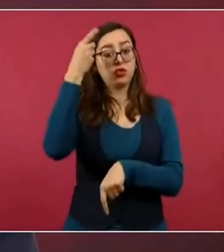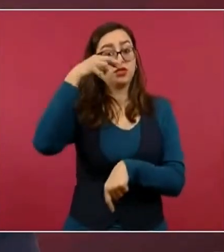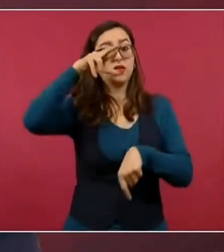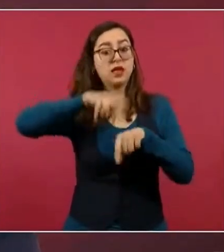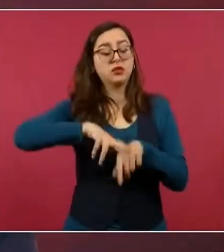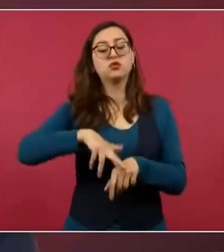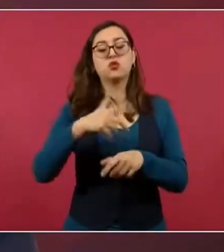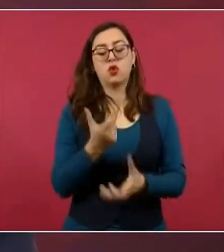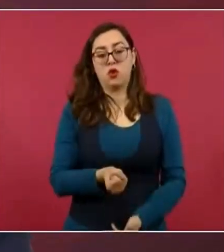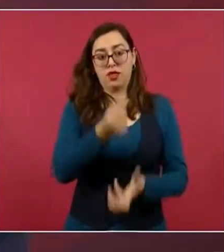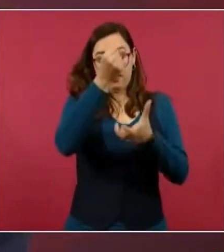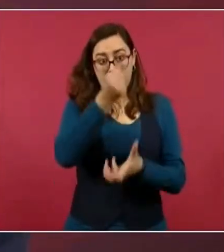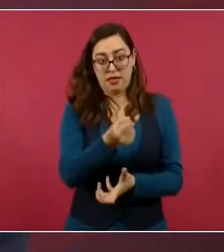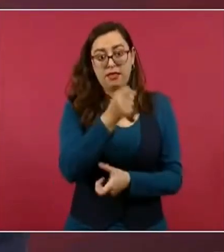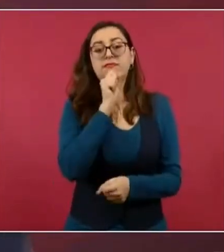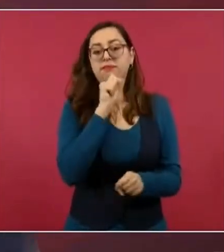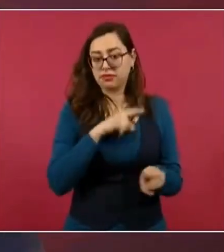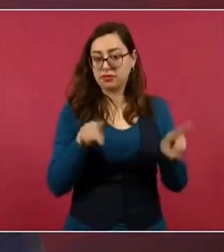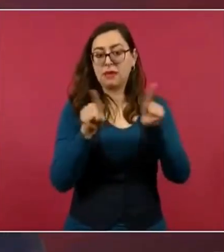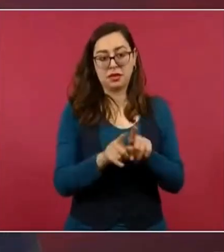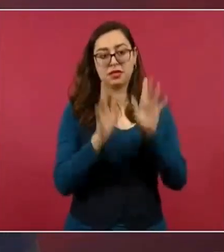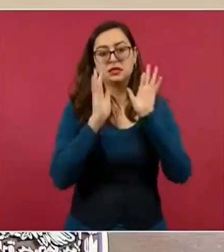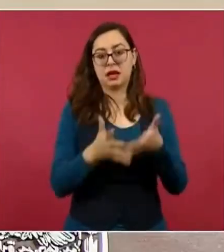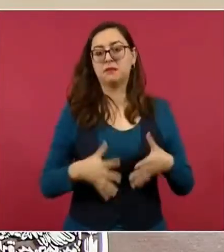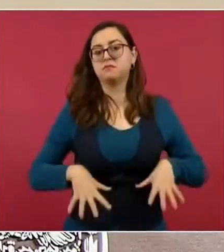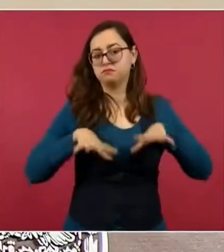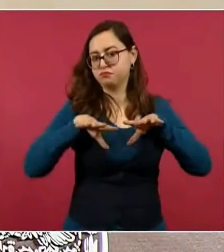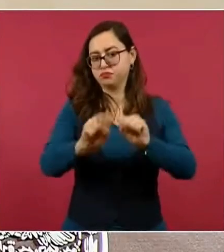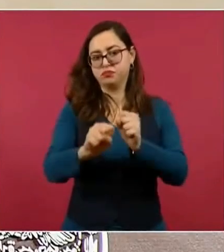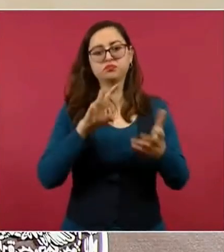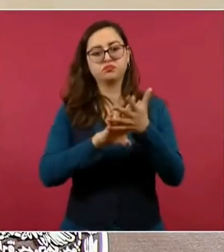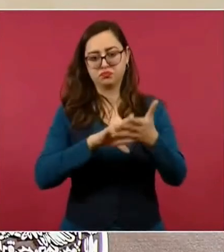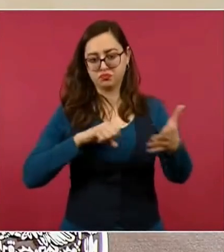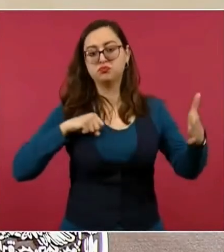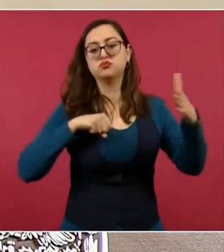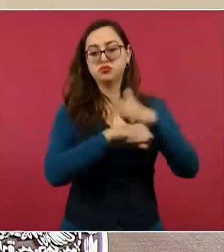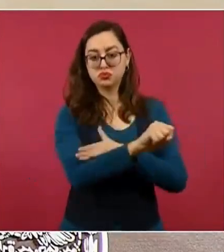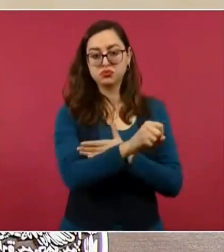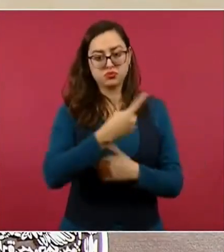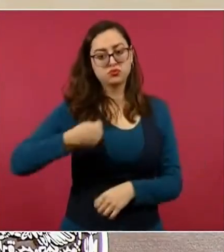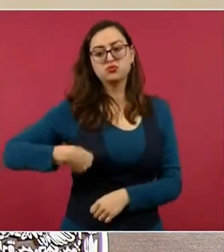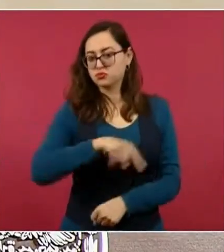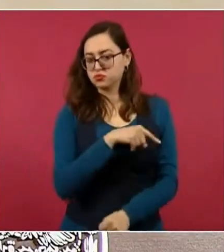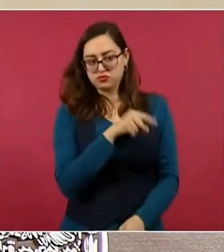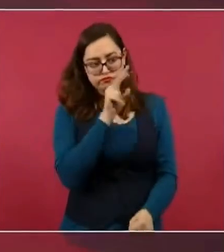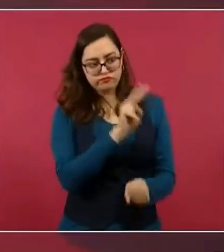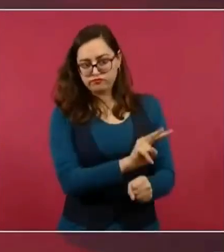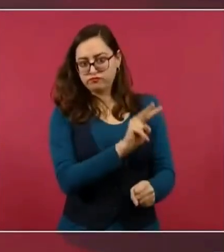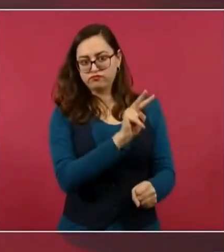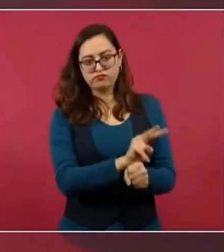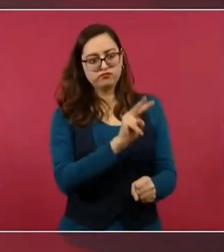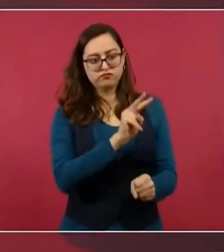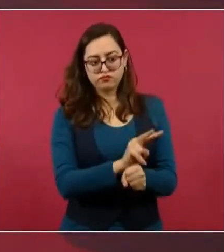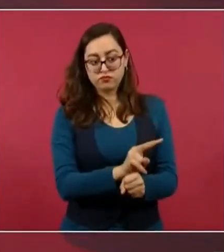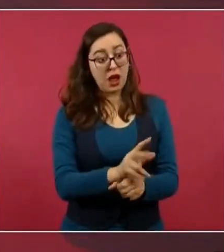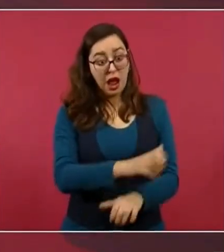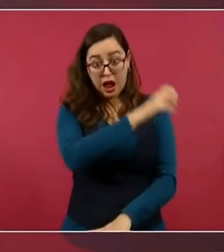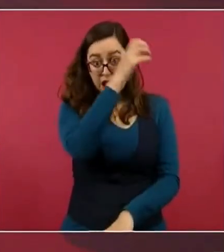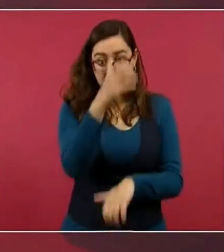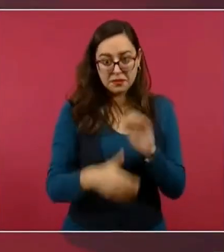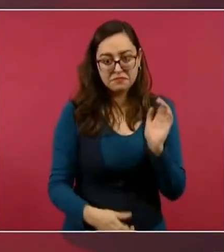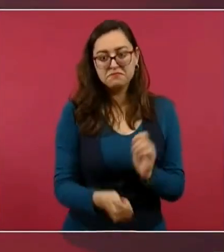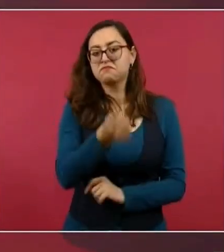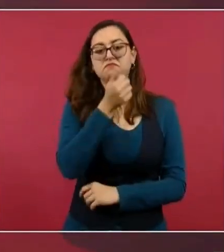y sociales, fueron detenidos y estamos dándole seguimiento con la fiscalía porque no está concluido ese